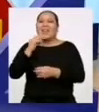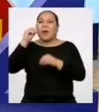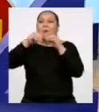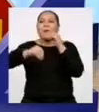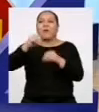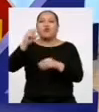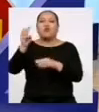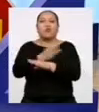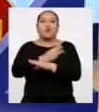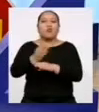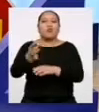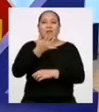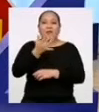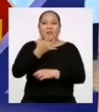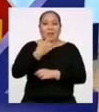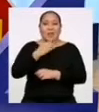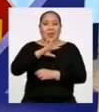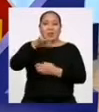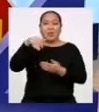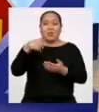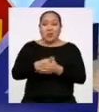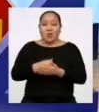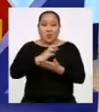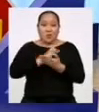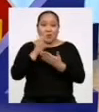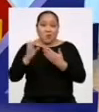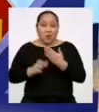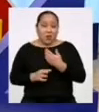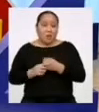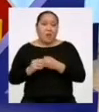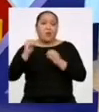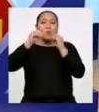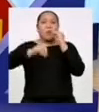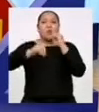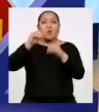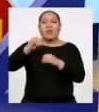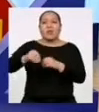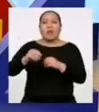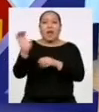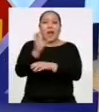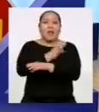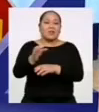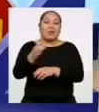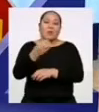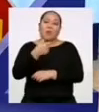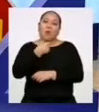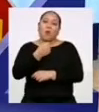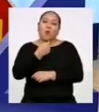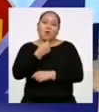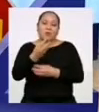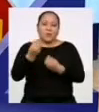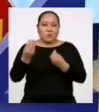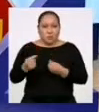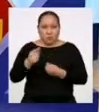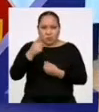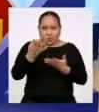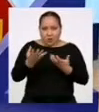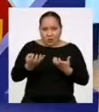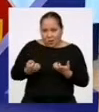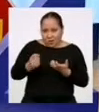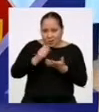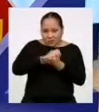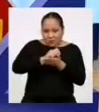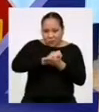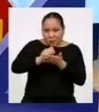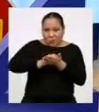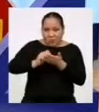eso durante todo el programa iré poniendo canciones que me gustan mucho. Si les interesa pueden apuntarlas y luego las